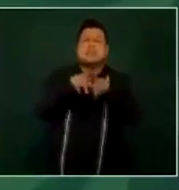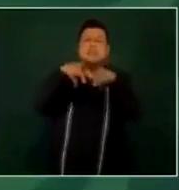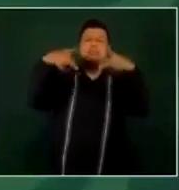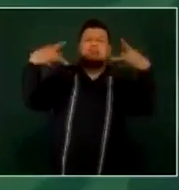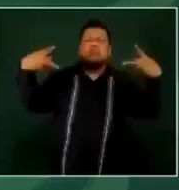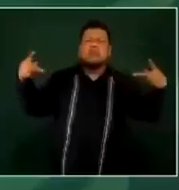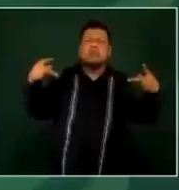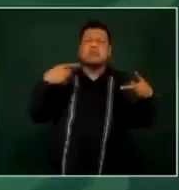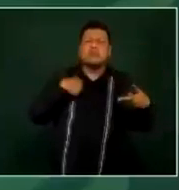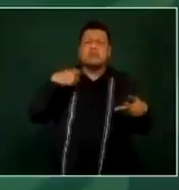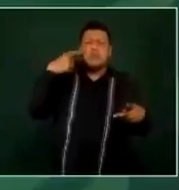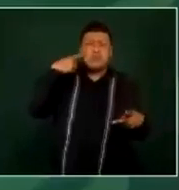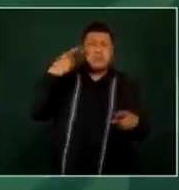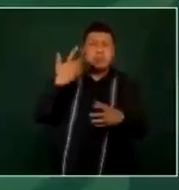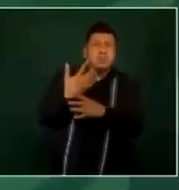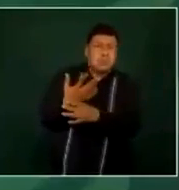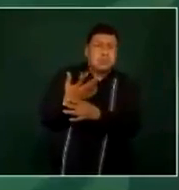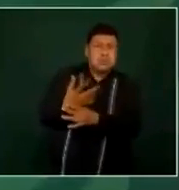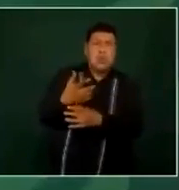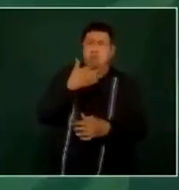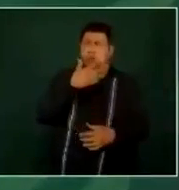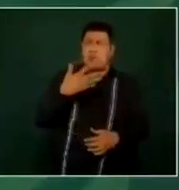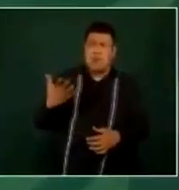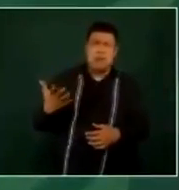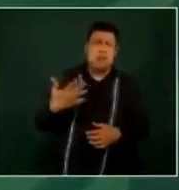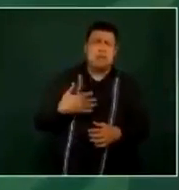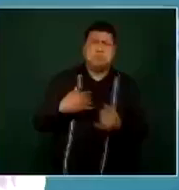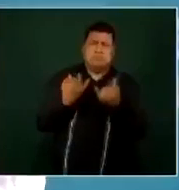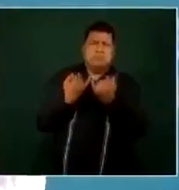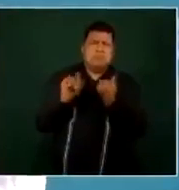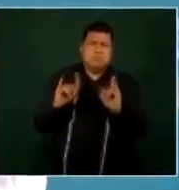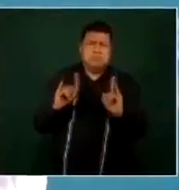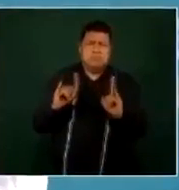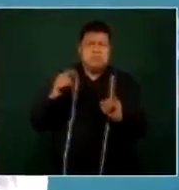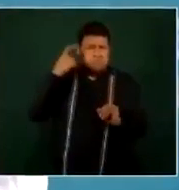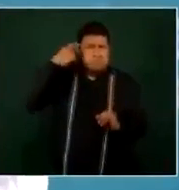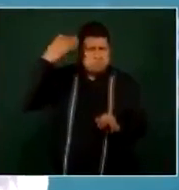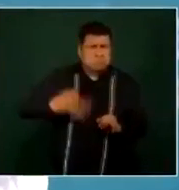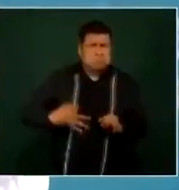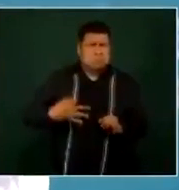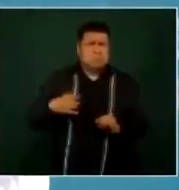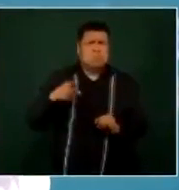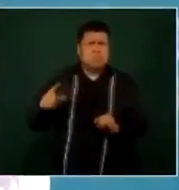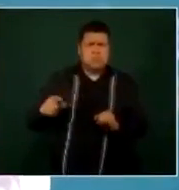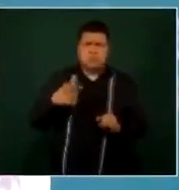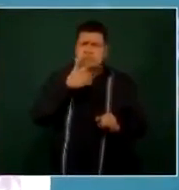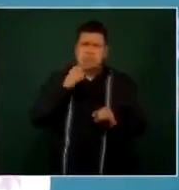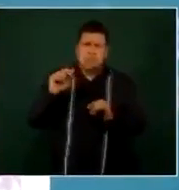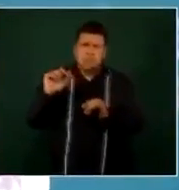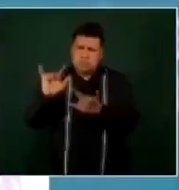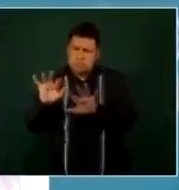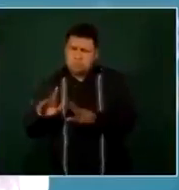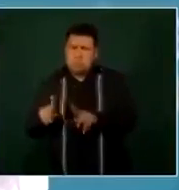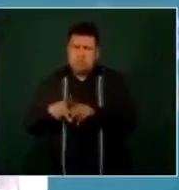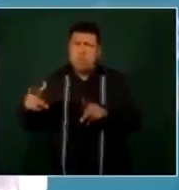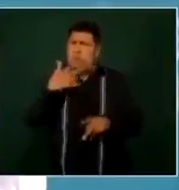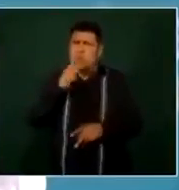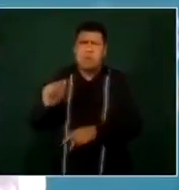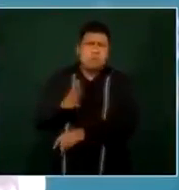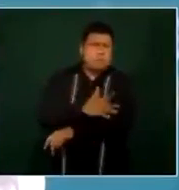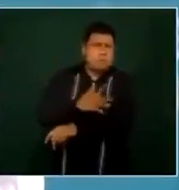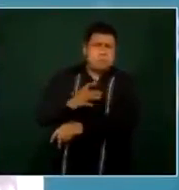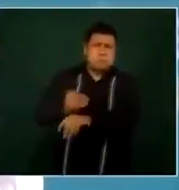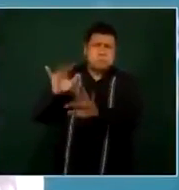muy objetivo, muy profesional, muy independiente, una gente honesta,